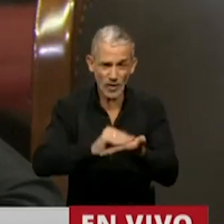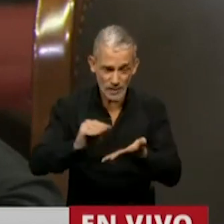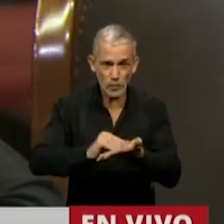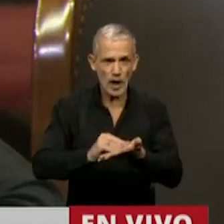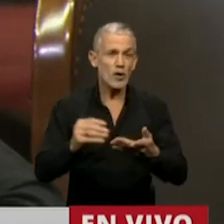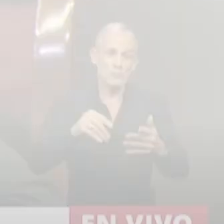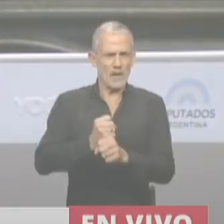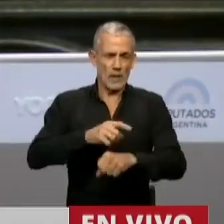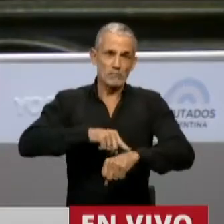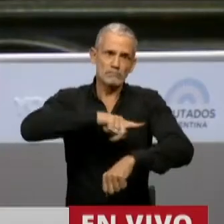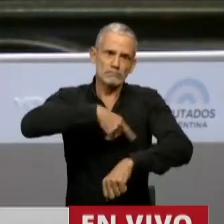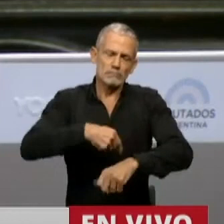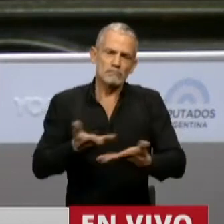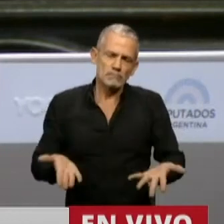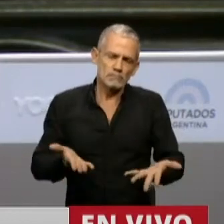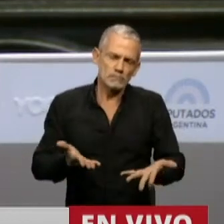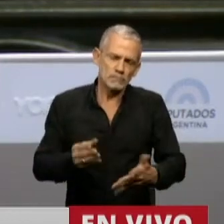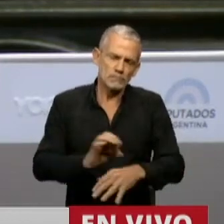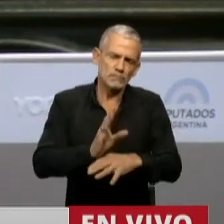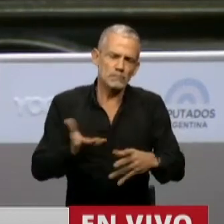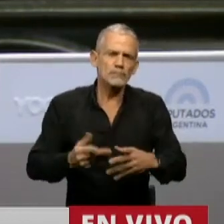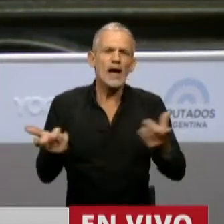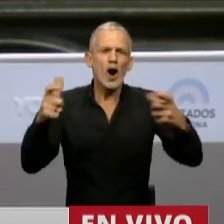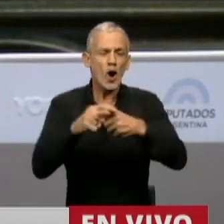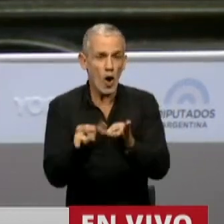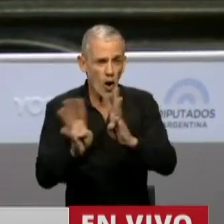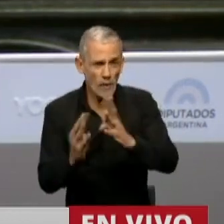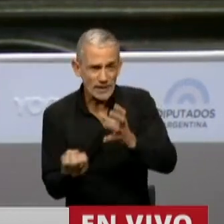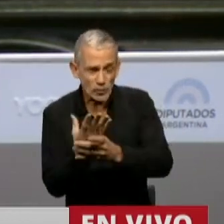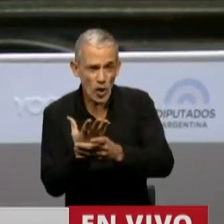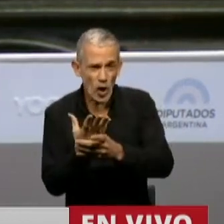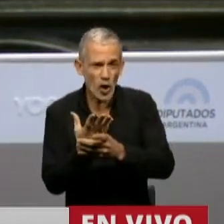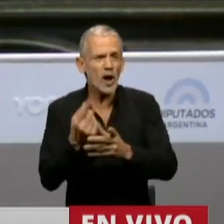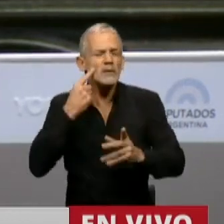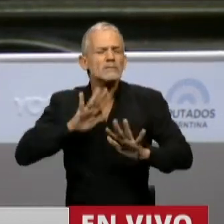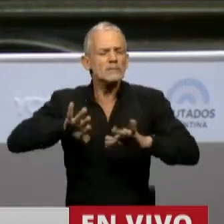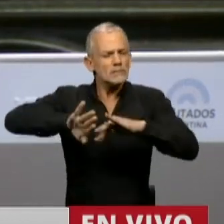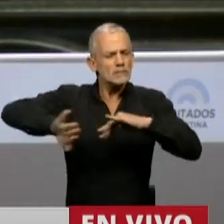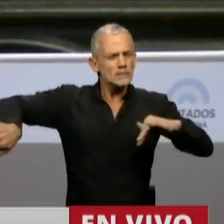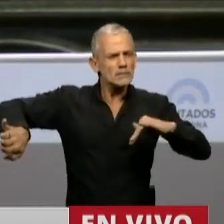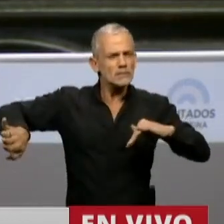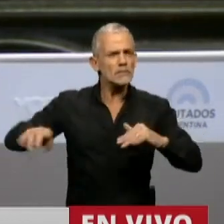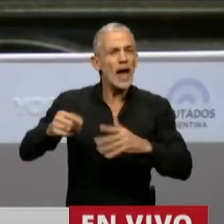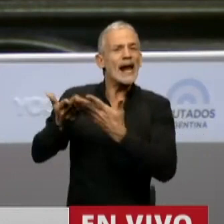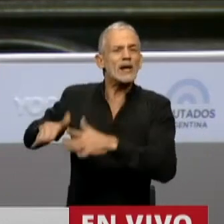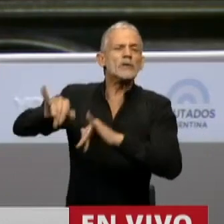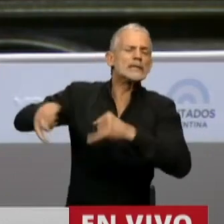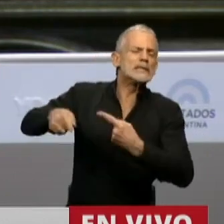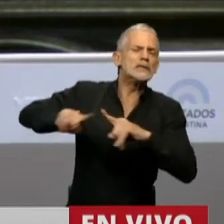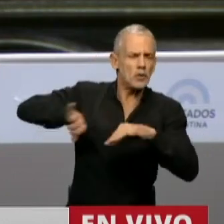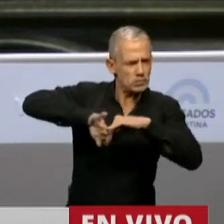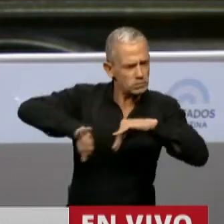en su momento. Le solicito, Presidente, que la Comisión, independientemente de que la renuncia sea